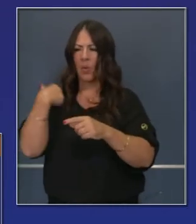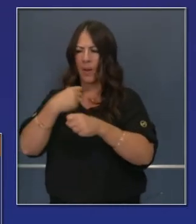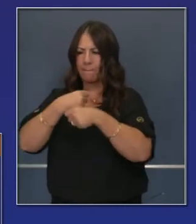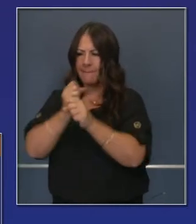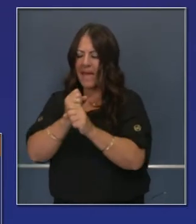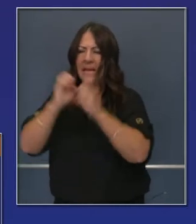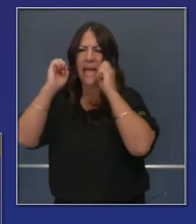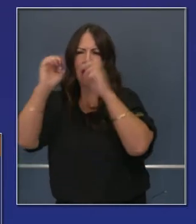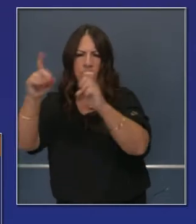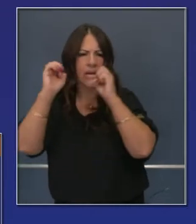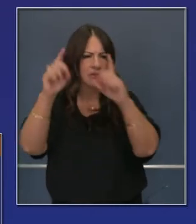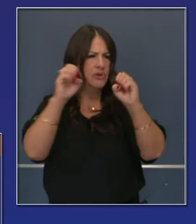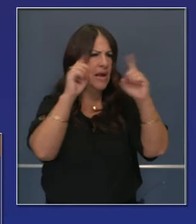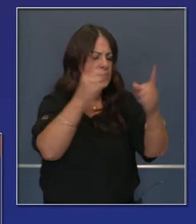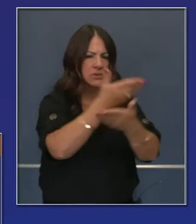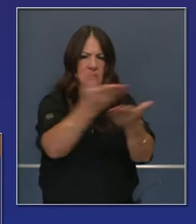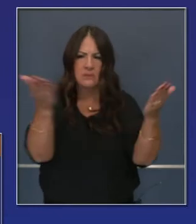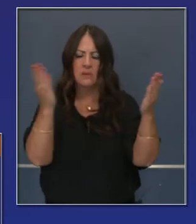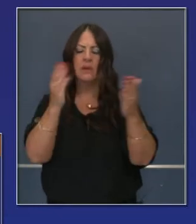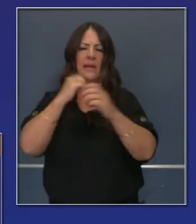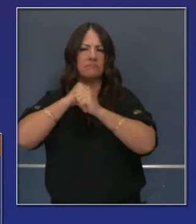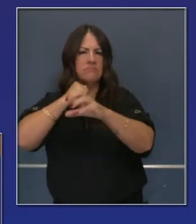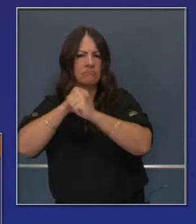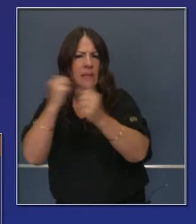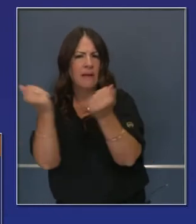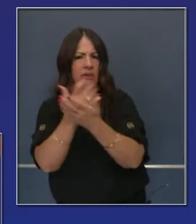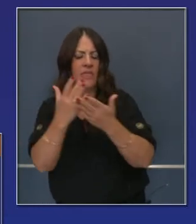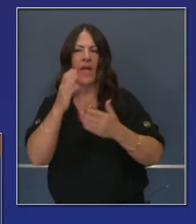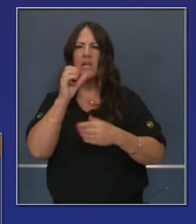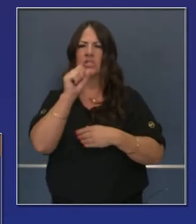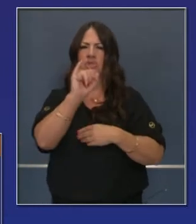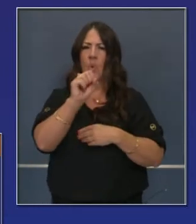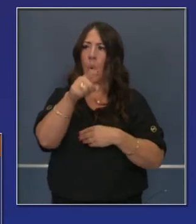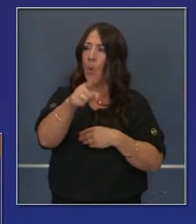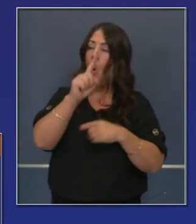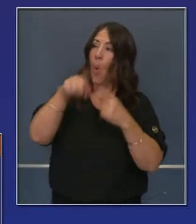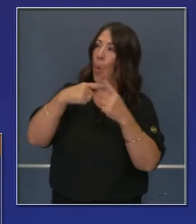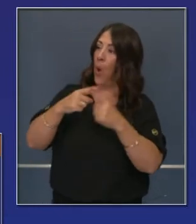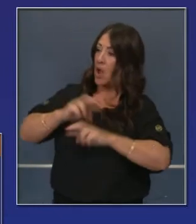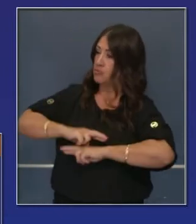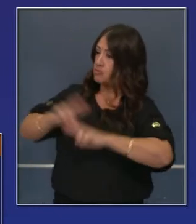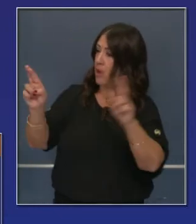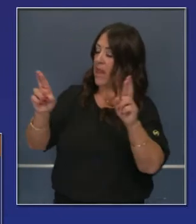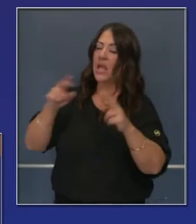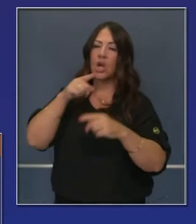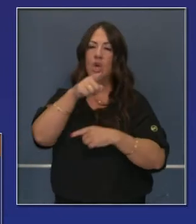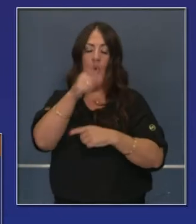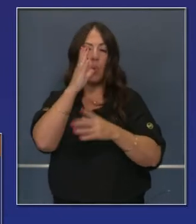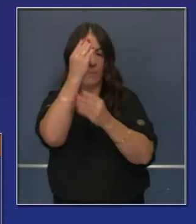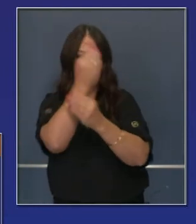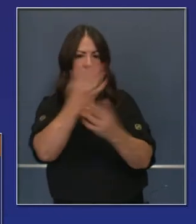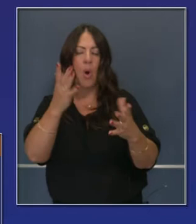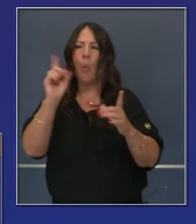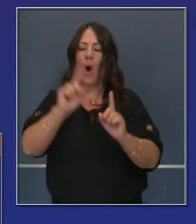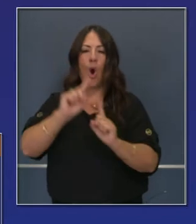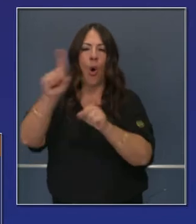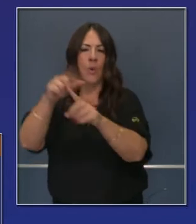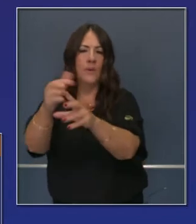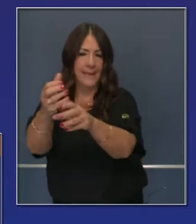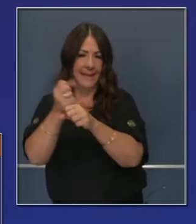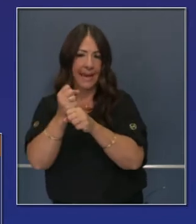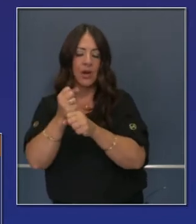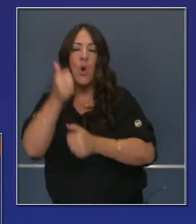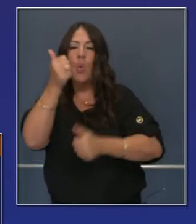los materiales de educación y mensajes especiales que sean apropiados para que la gente sepa dónde están las